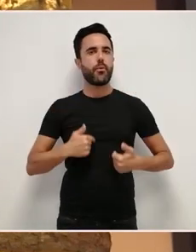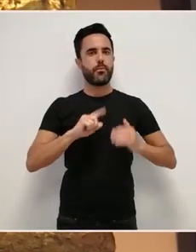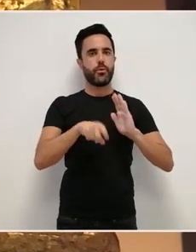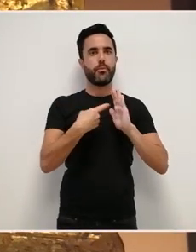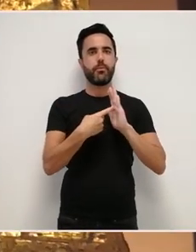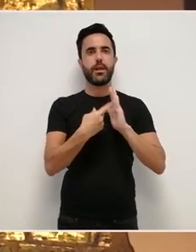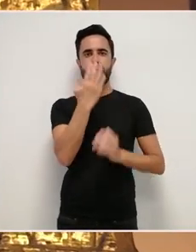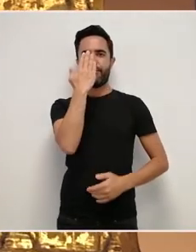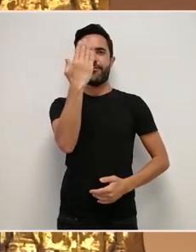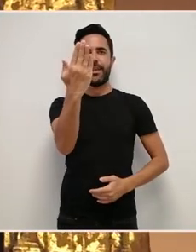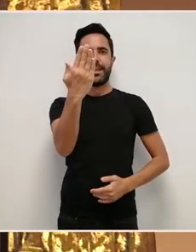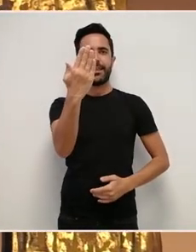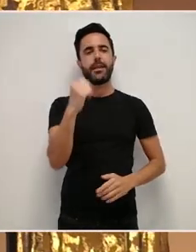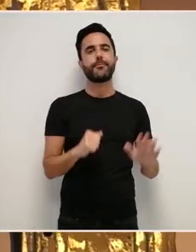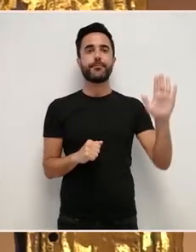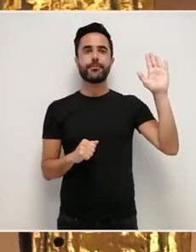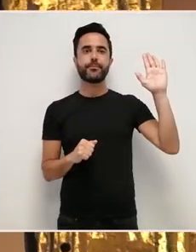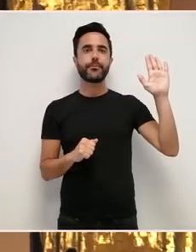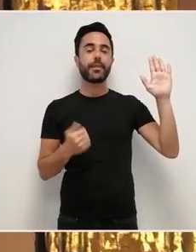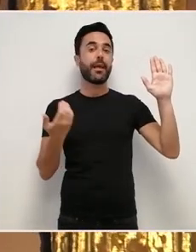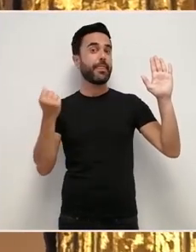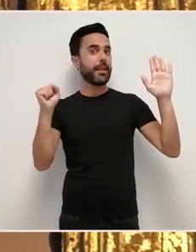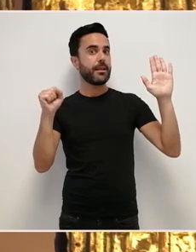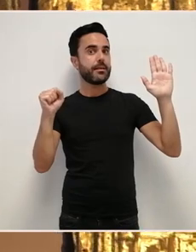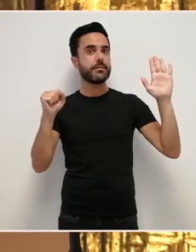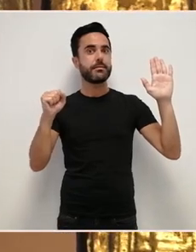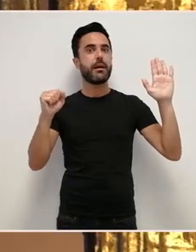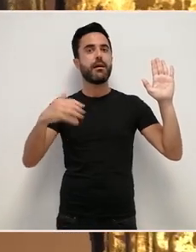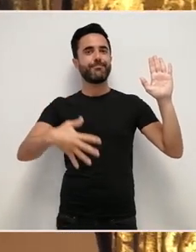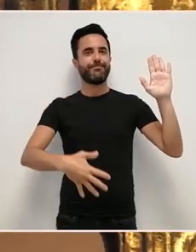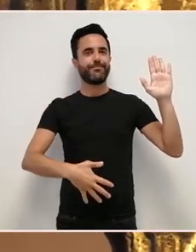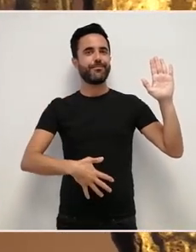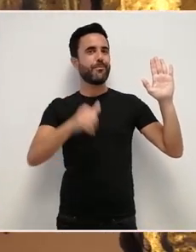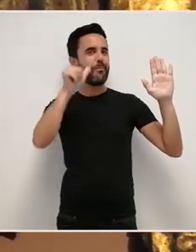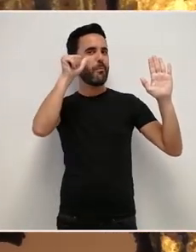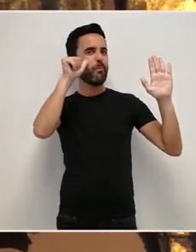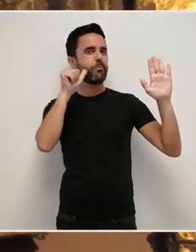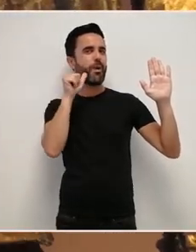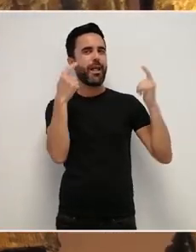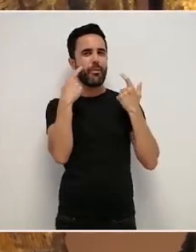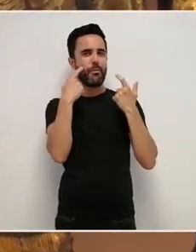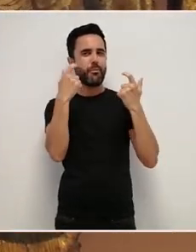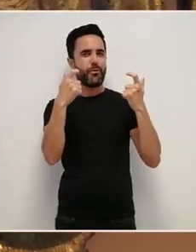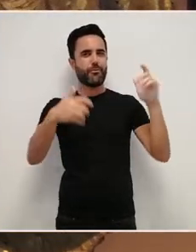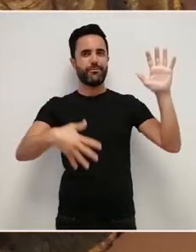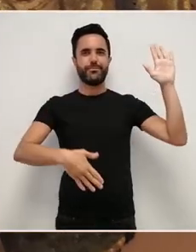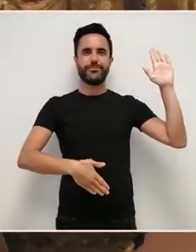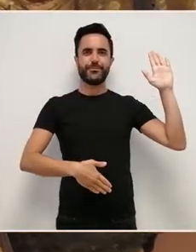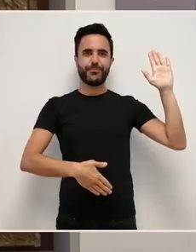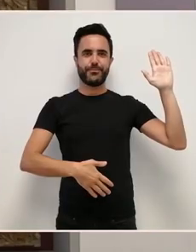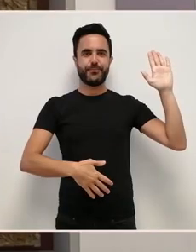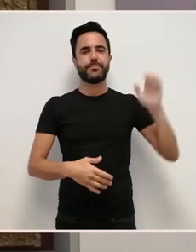Erguendo a súa man esquerda e apoyando a man dereita no seu ventre Que amos axa os primeiros signos do embarazo